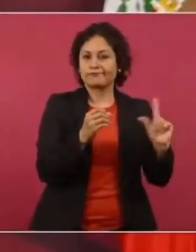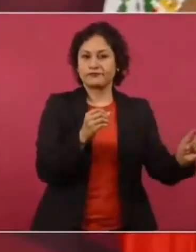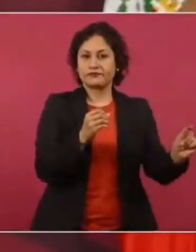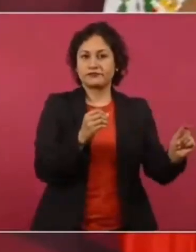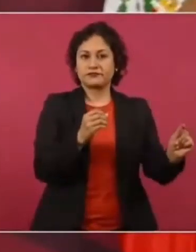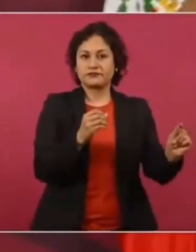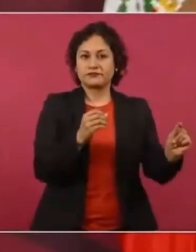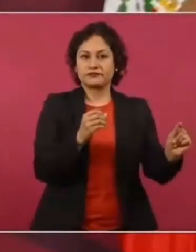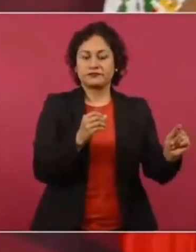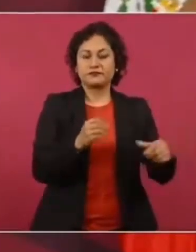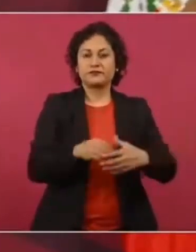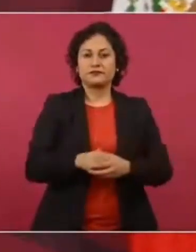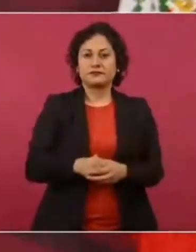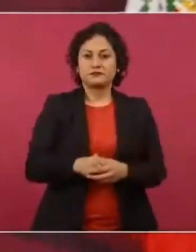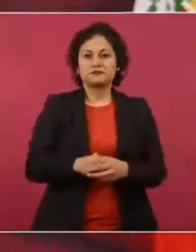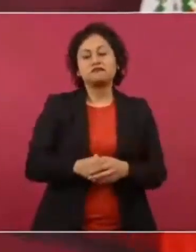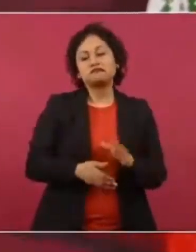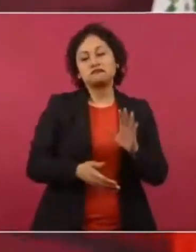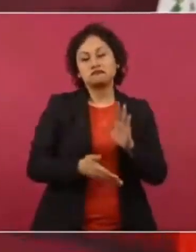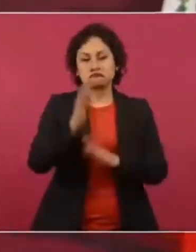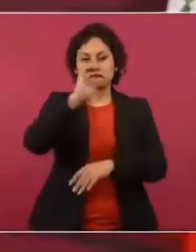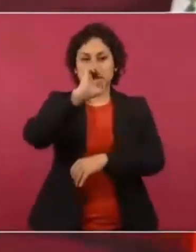Se fue a Europa.